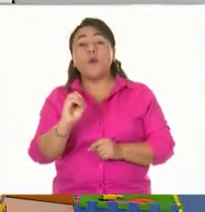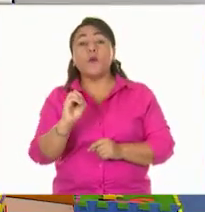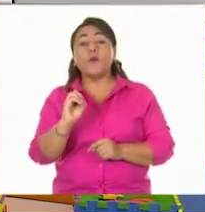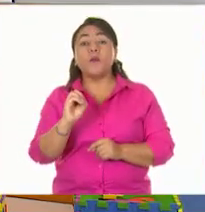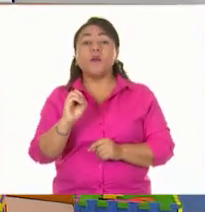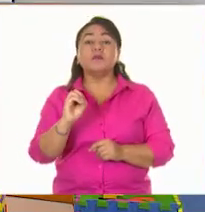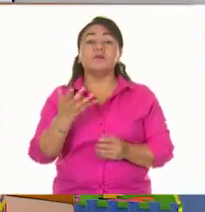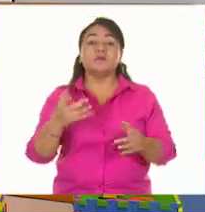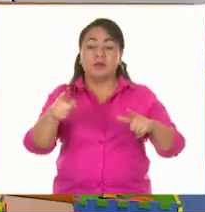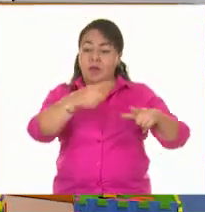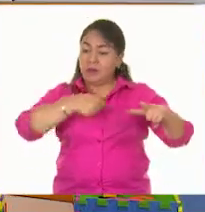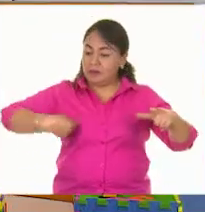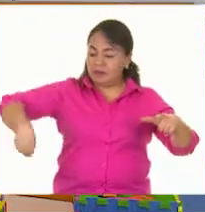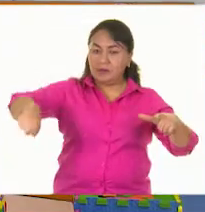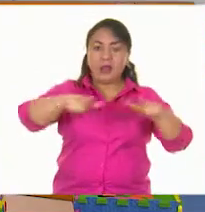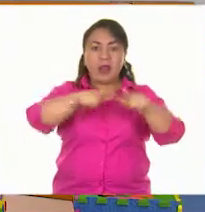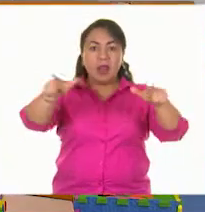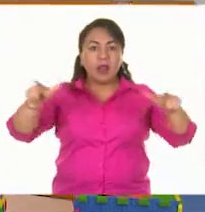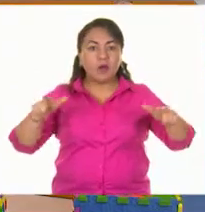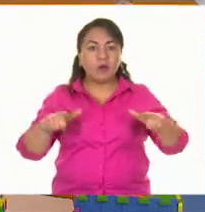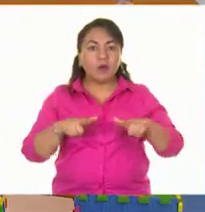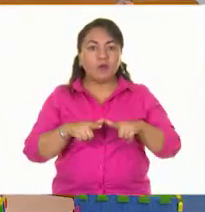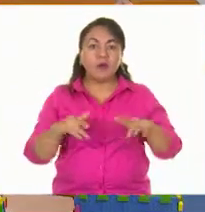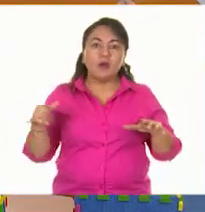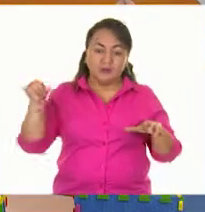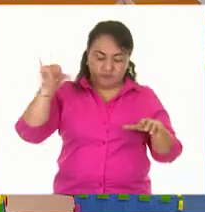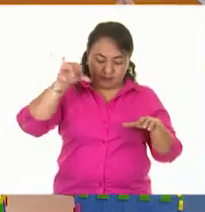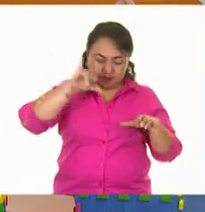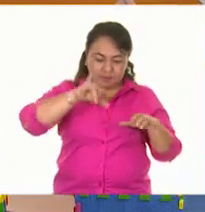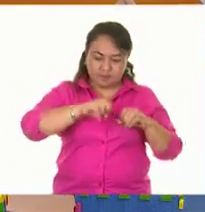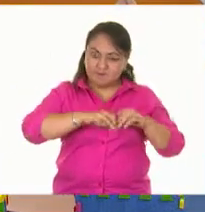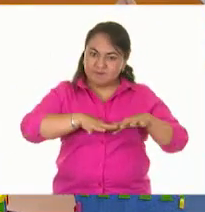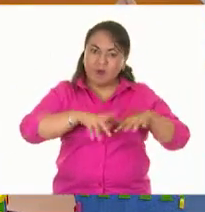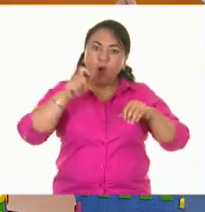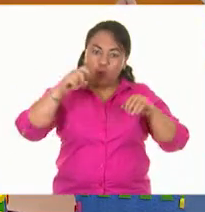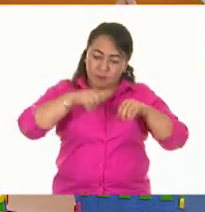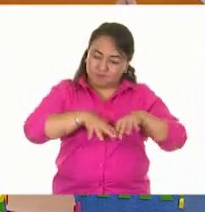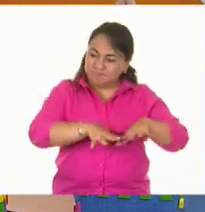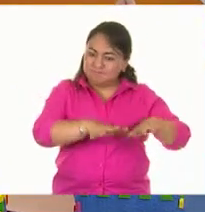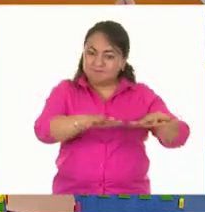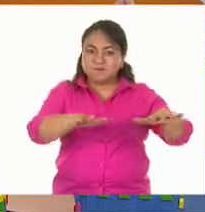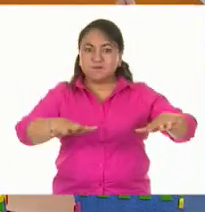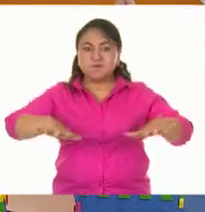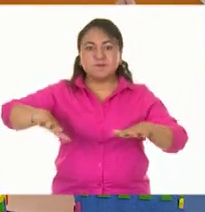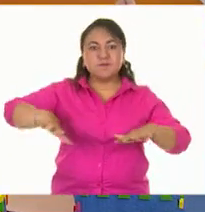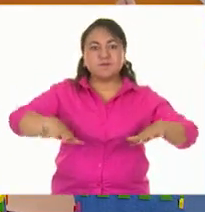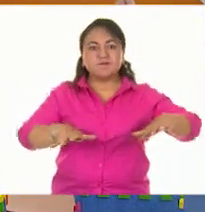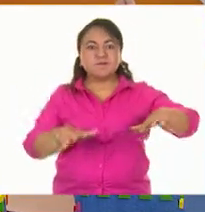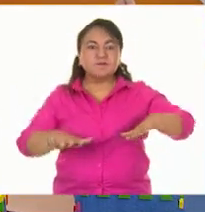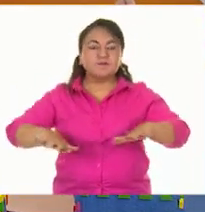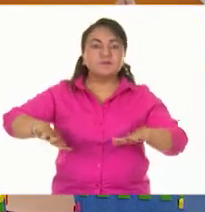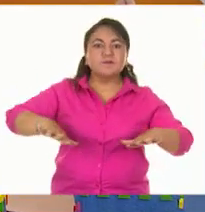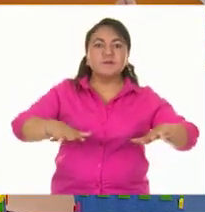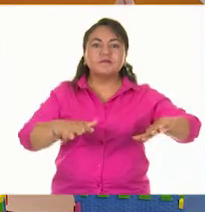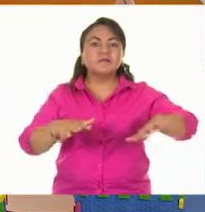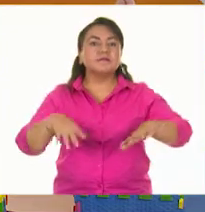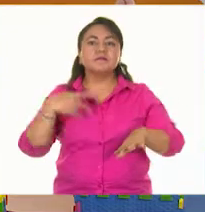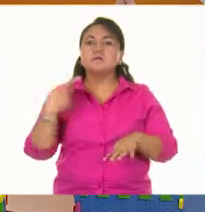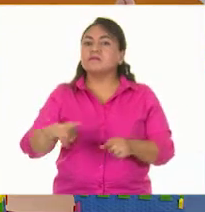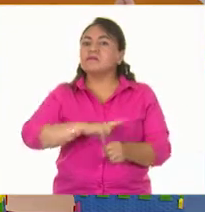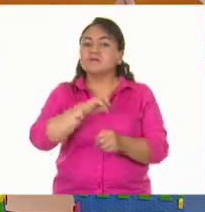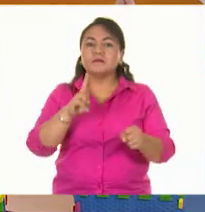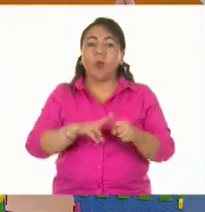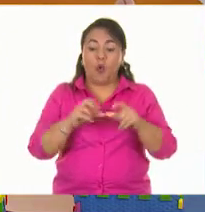de una laguna porque también va a contener el líquido la forma de que tenga. Si es una laguna